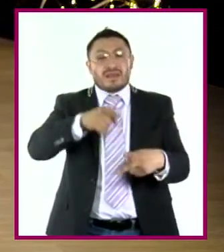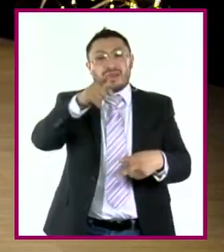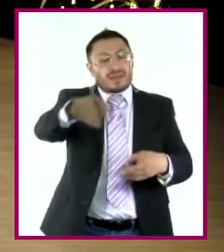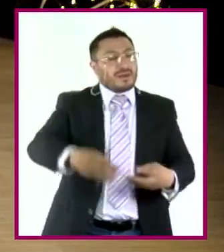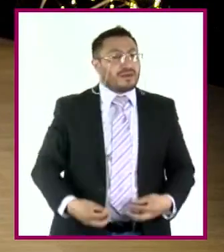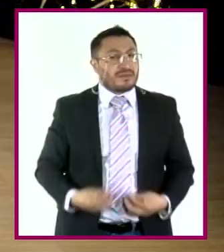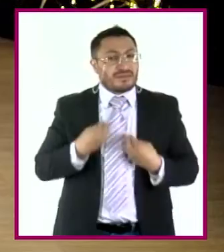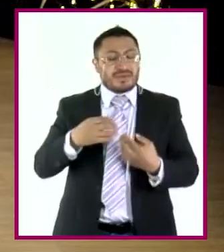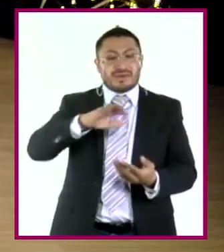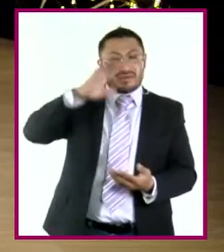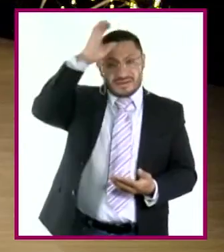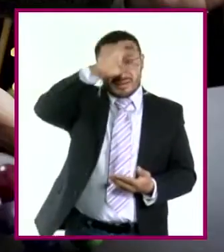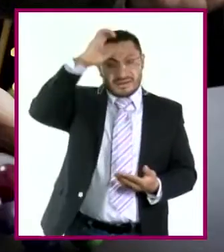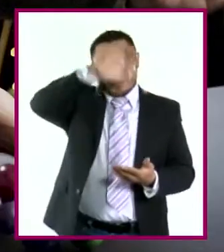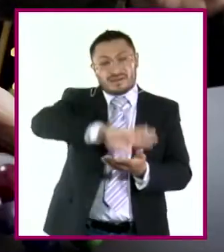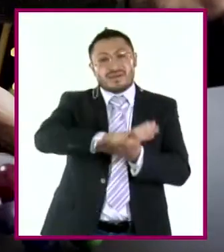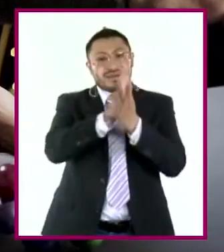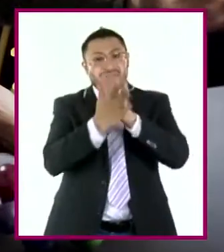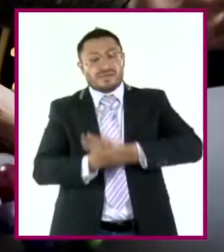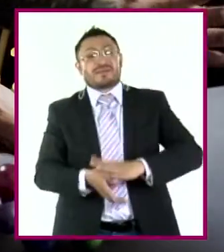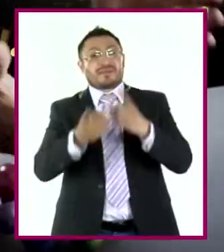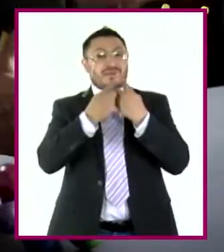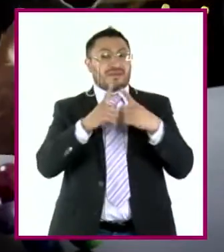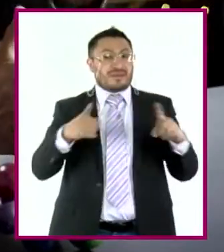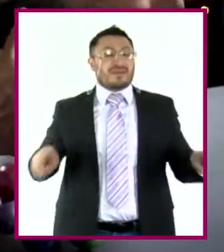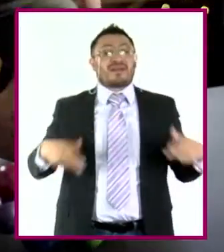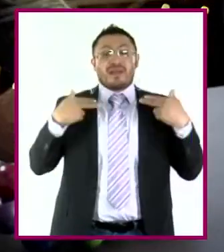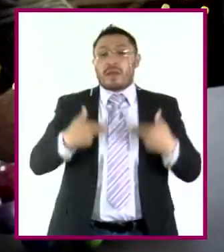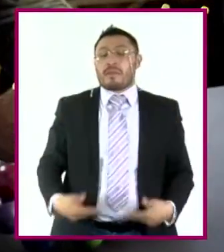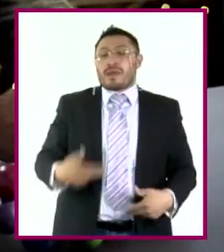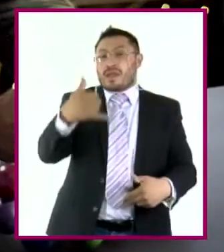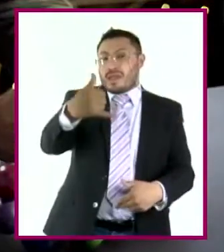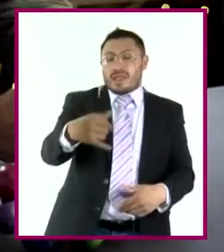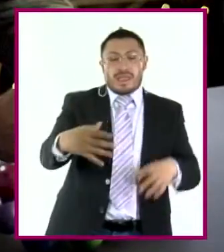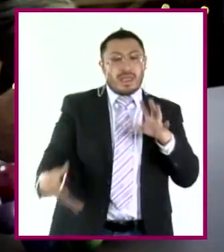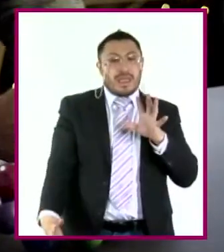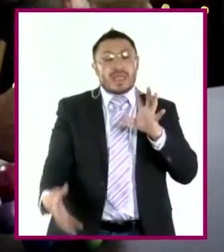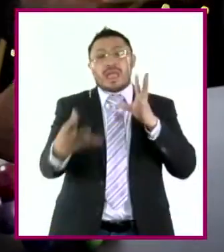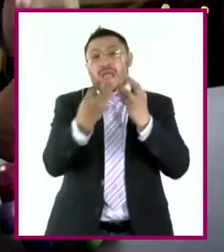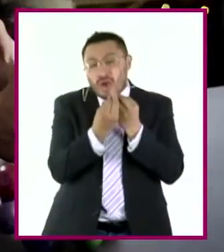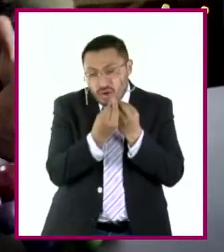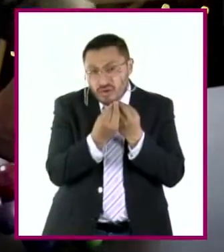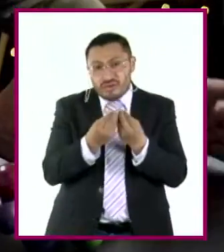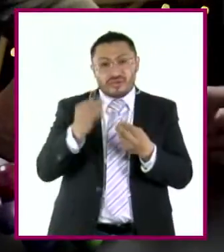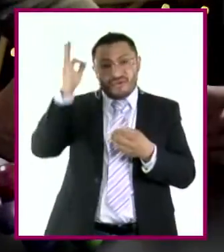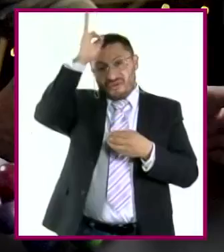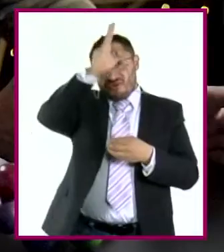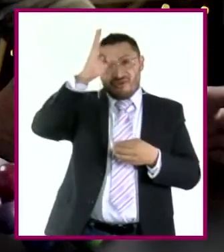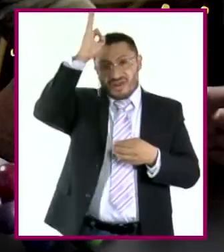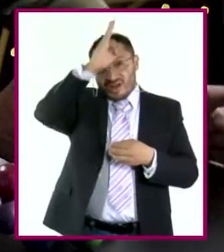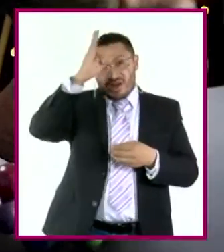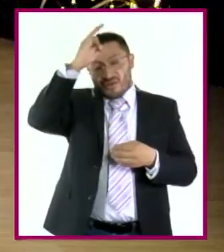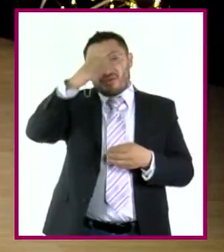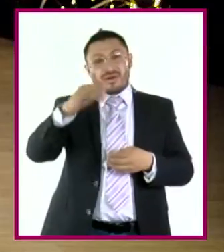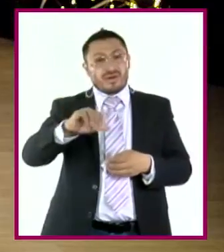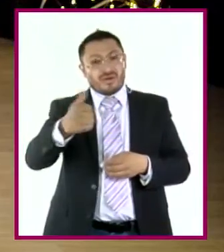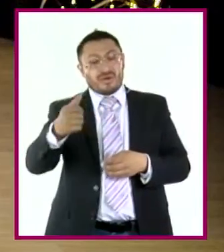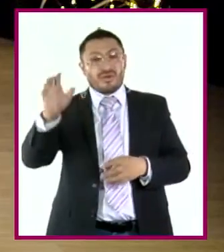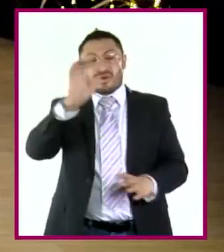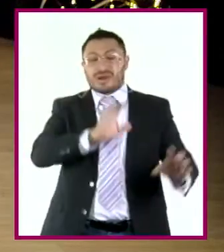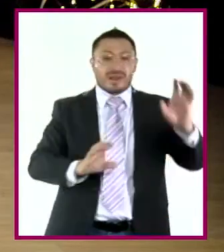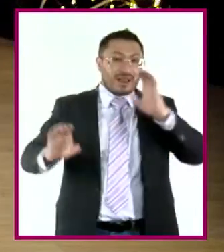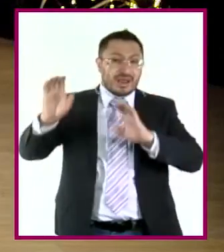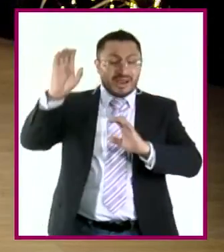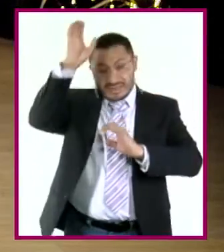de esta ciencia un producto del desarrollo humano y hace que colinden no solamente con la filosofía y las demás ciencias, sino también